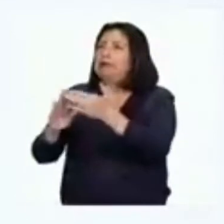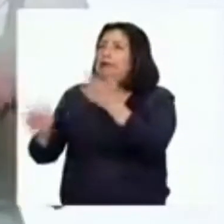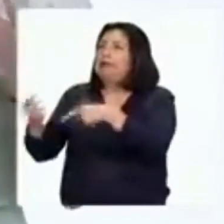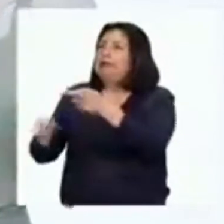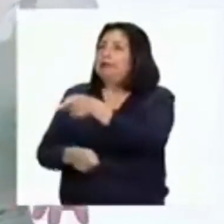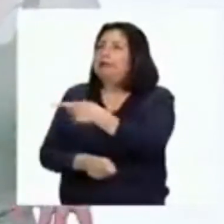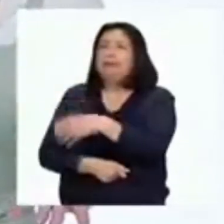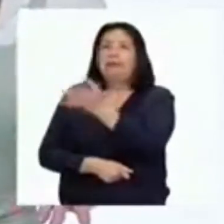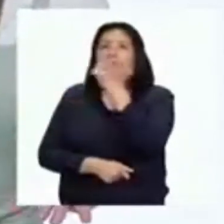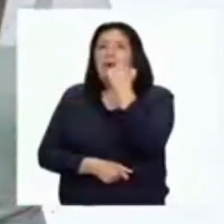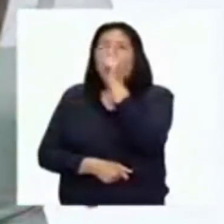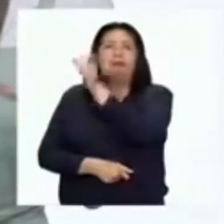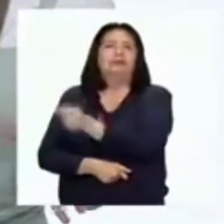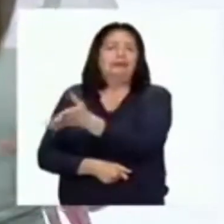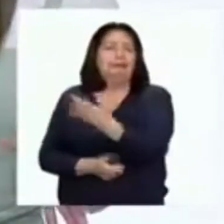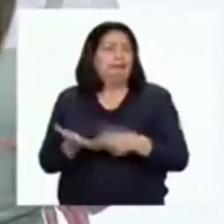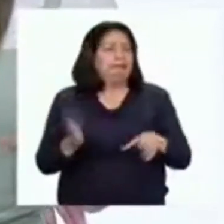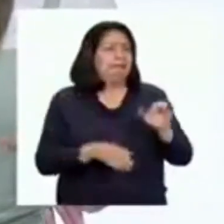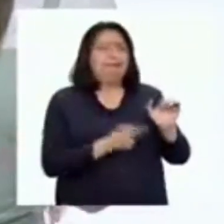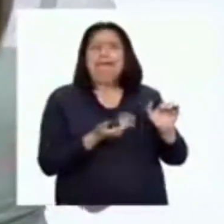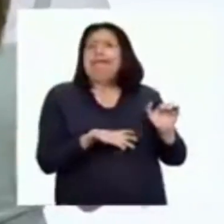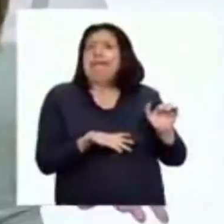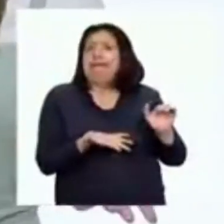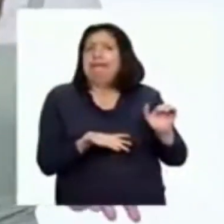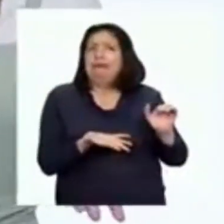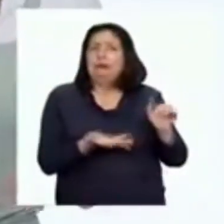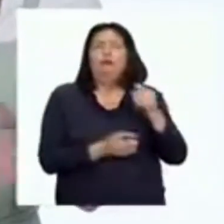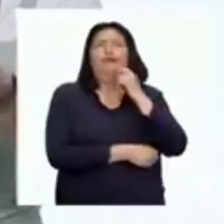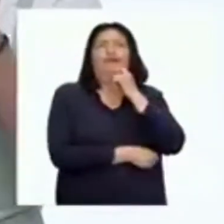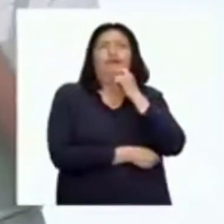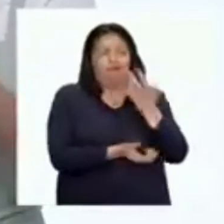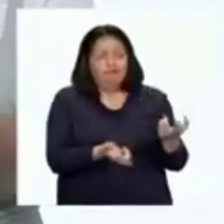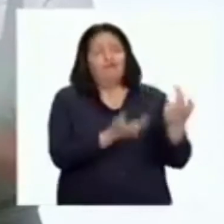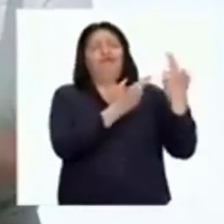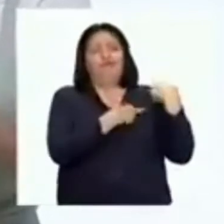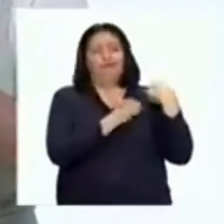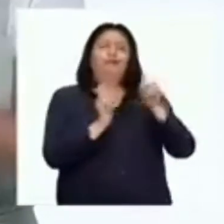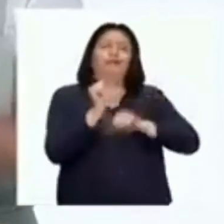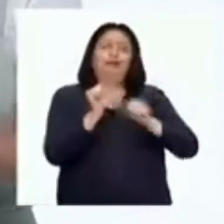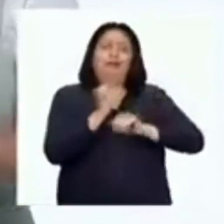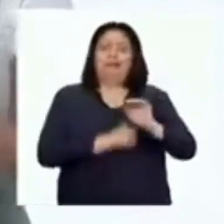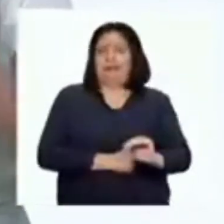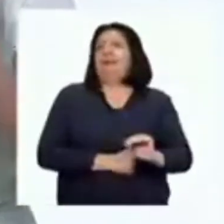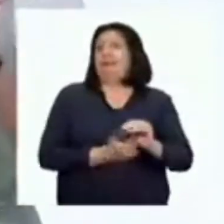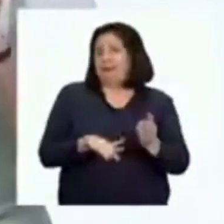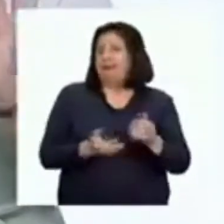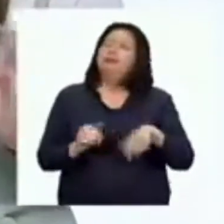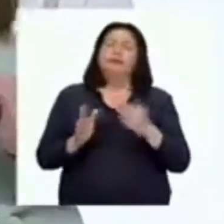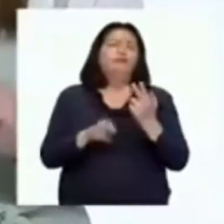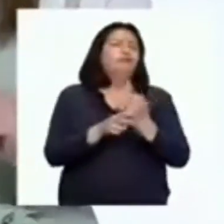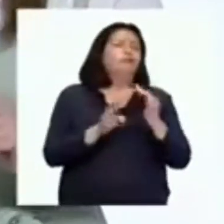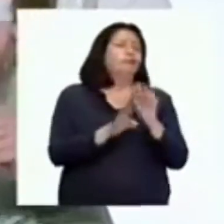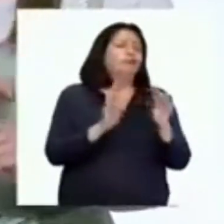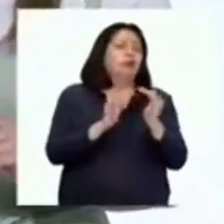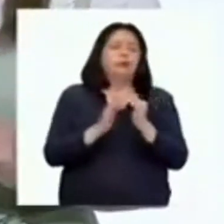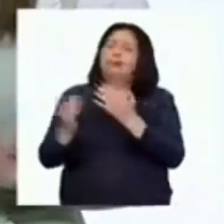Melchor. ¿Qué hizo Mercedes ante la dificultad? Ella se hizo cargo de su hermana María y de la casa. Habló con